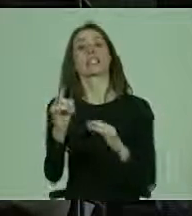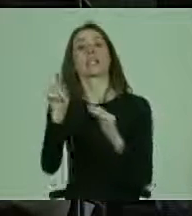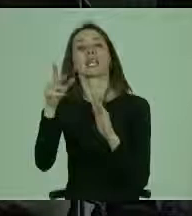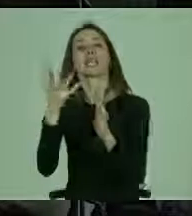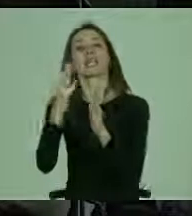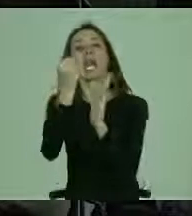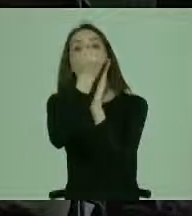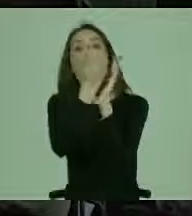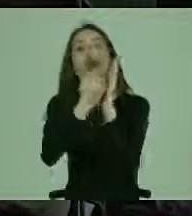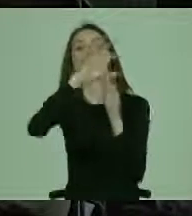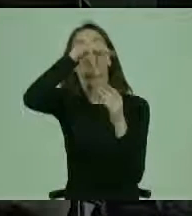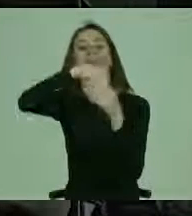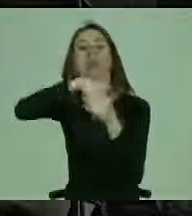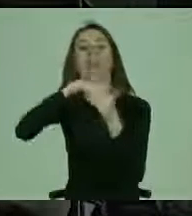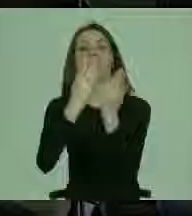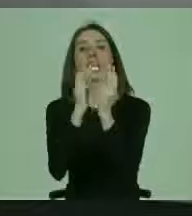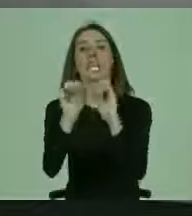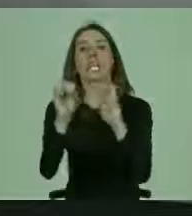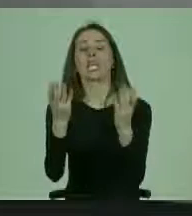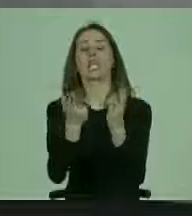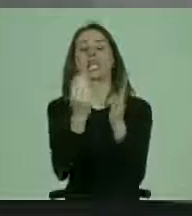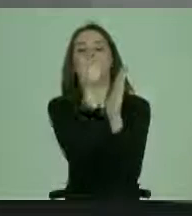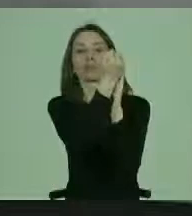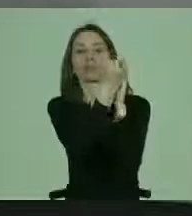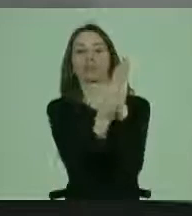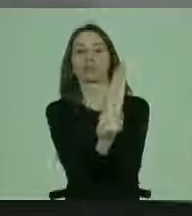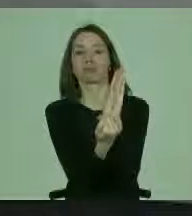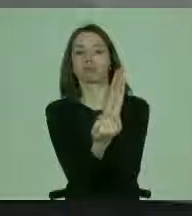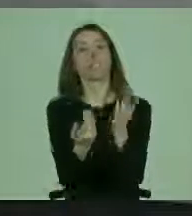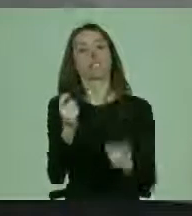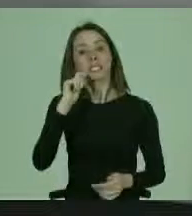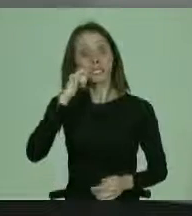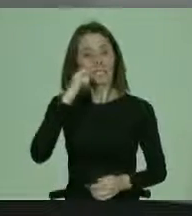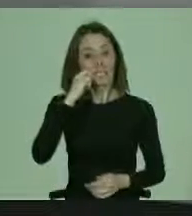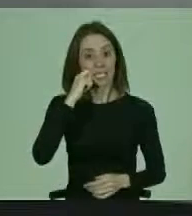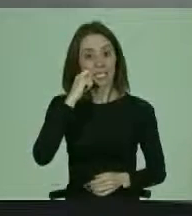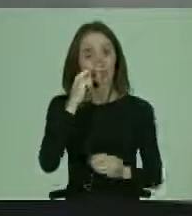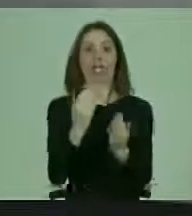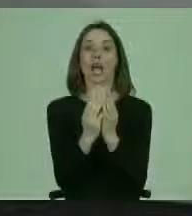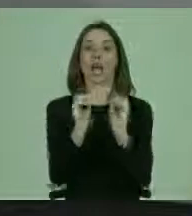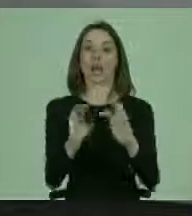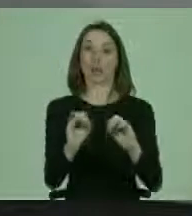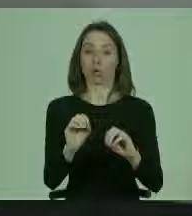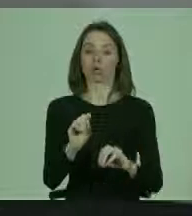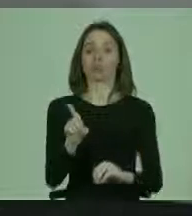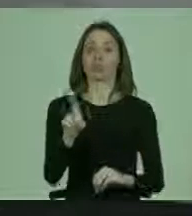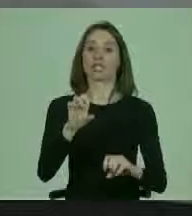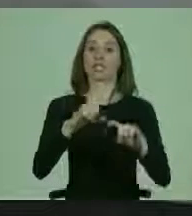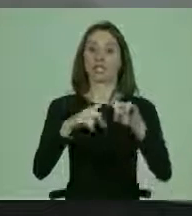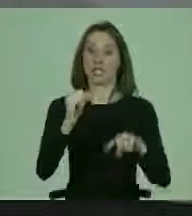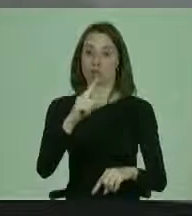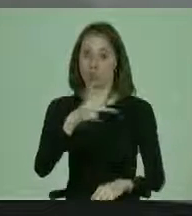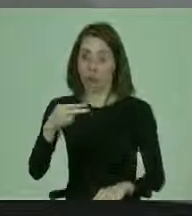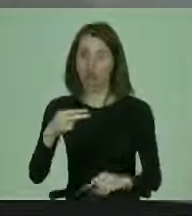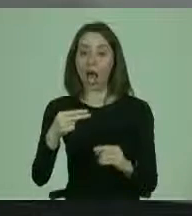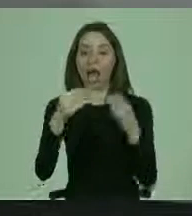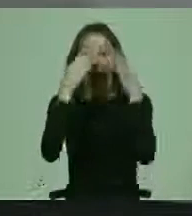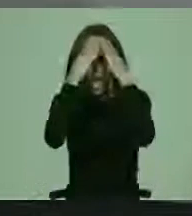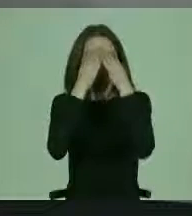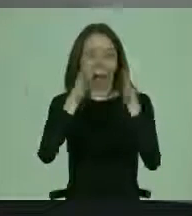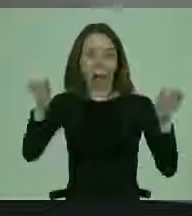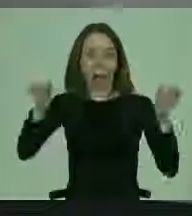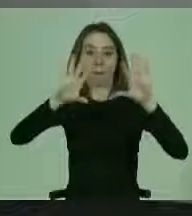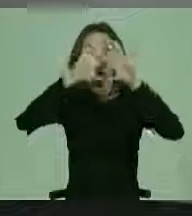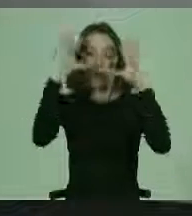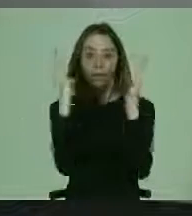contenidos. Y vuelvo aquí a lo que significa una educación sexual amplia, integral,